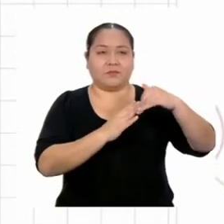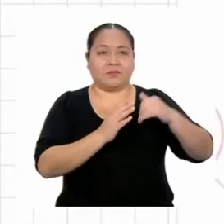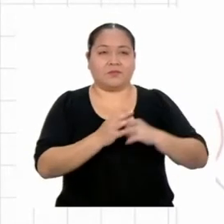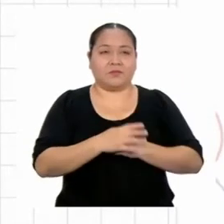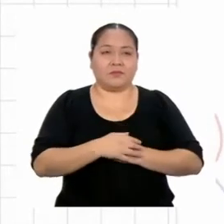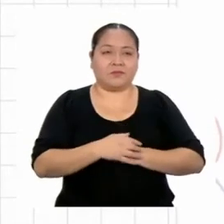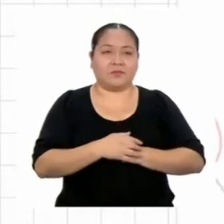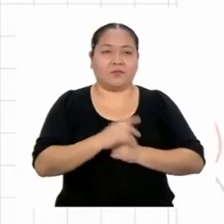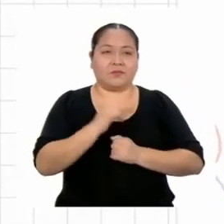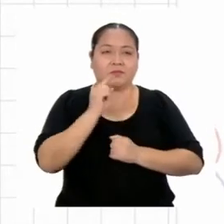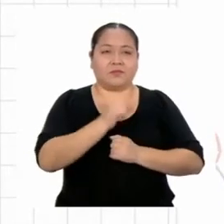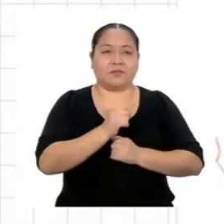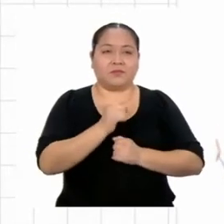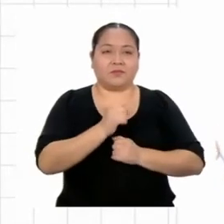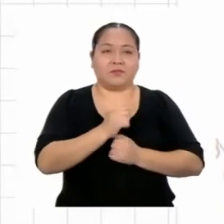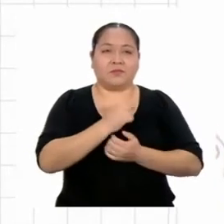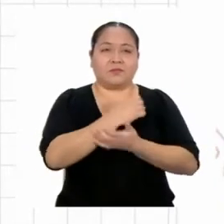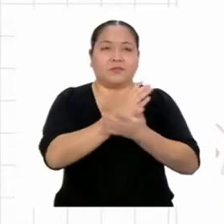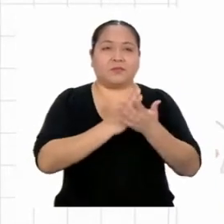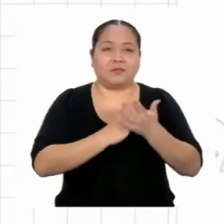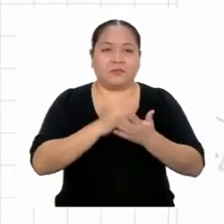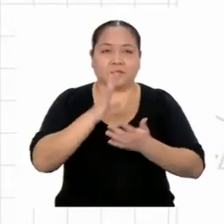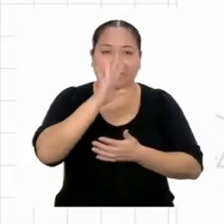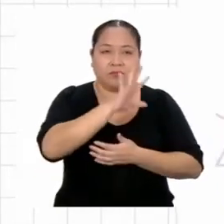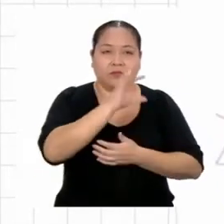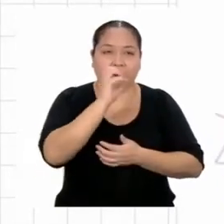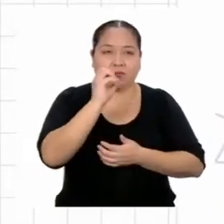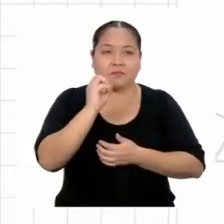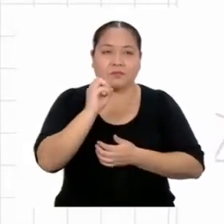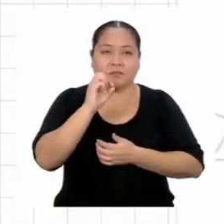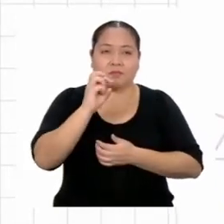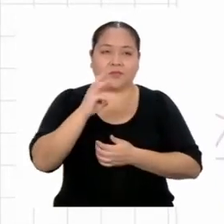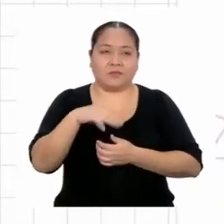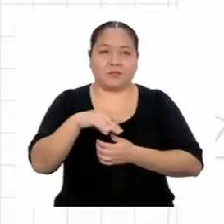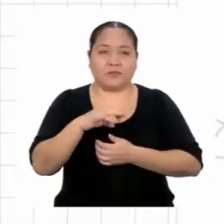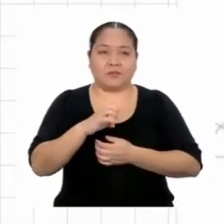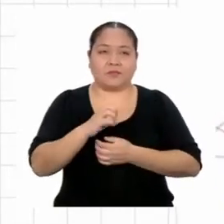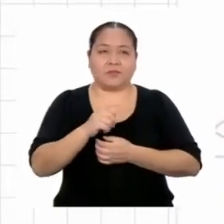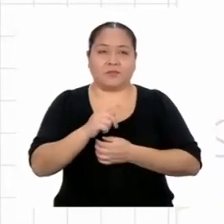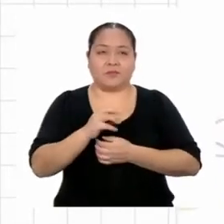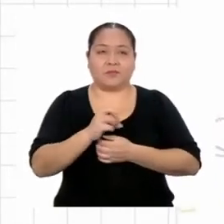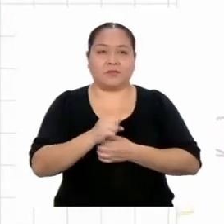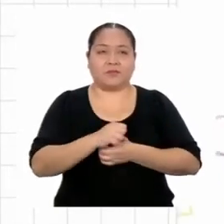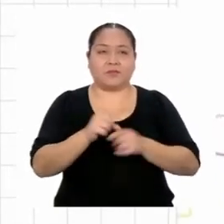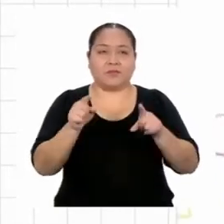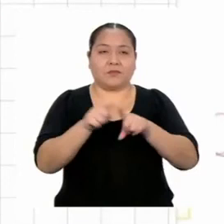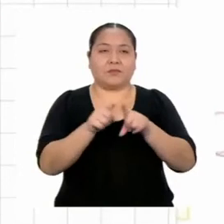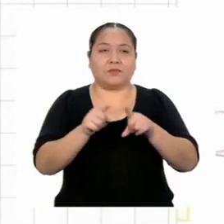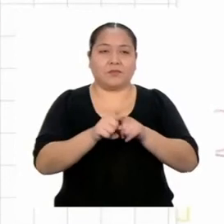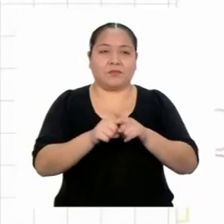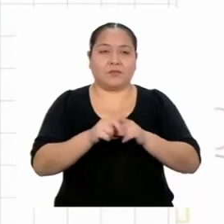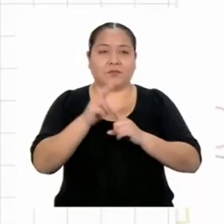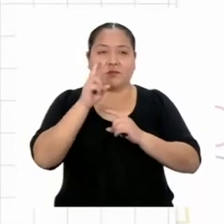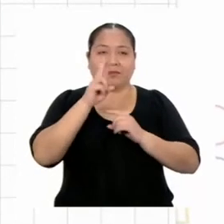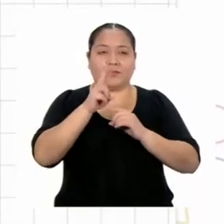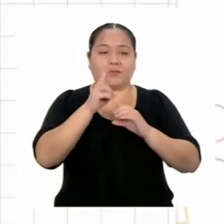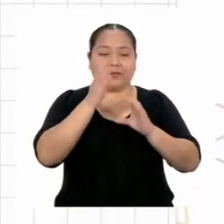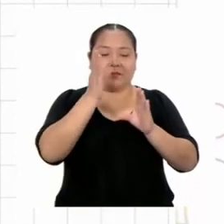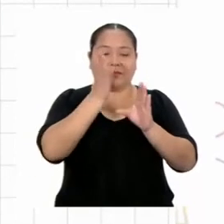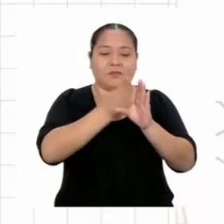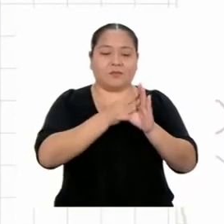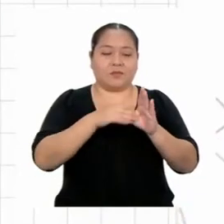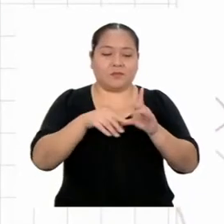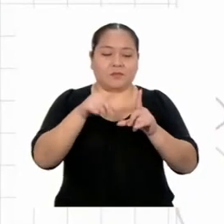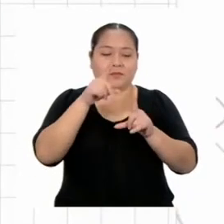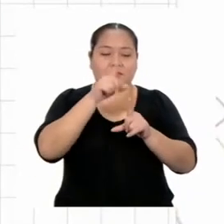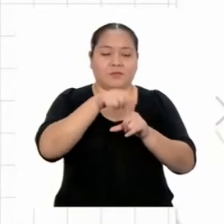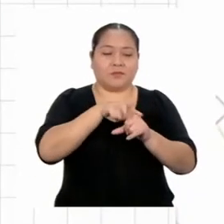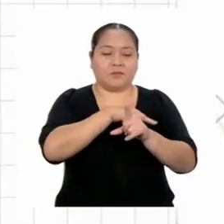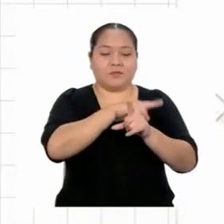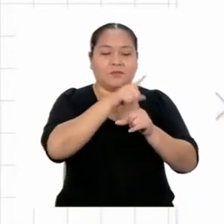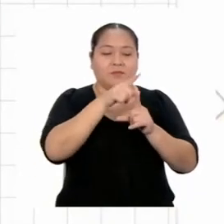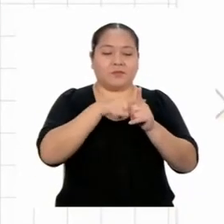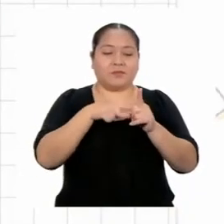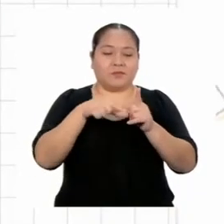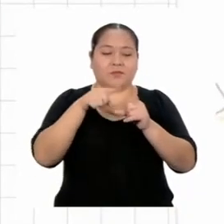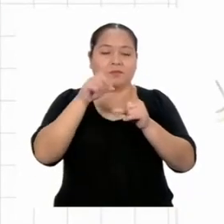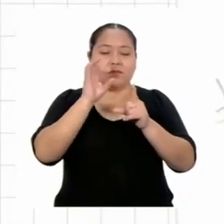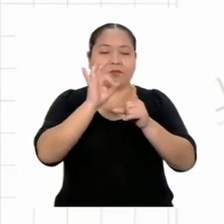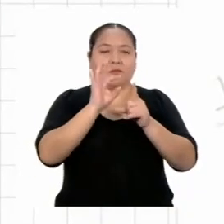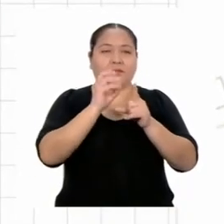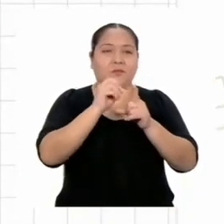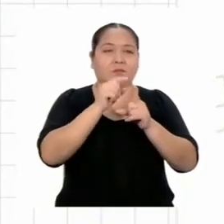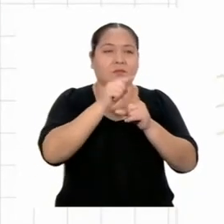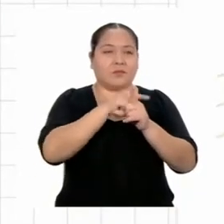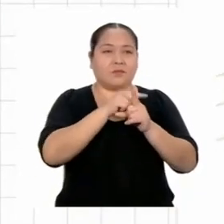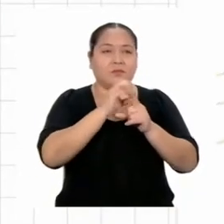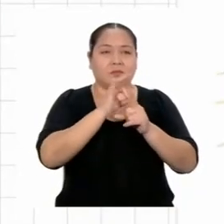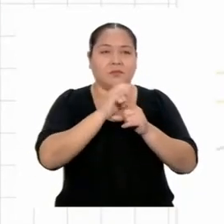vendrían a ser los segmentos de 50 metros. Y también tenemos dos ángulos iguales de 90 grados. Aplicamos el